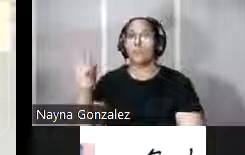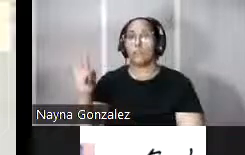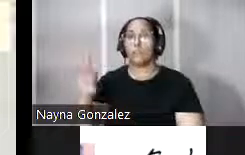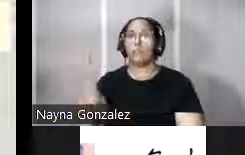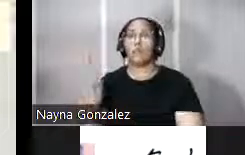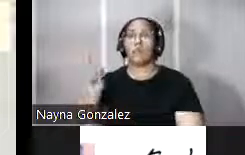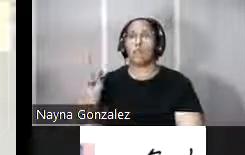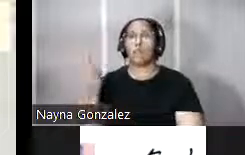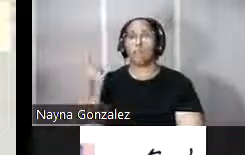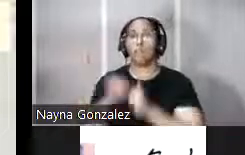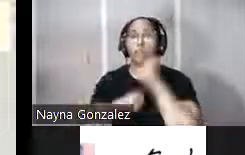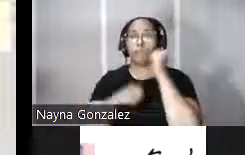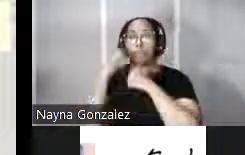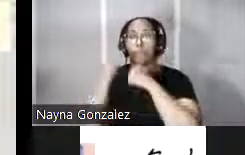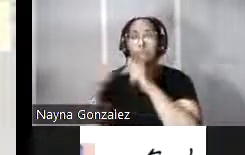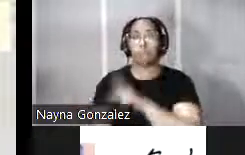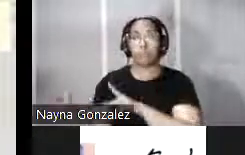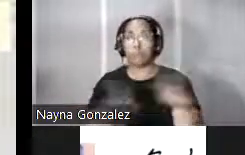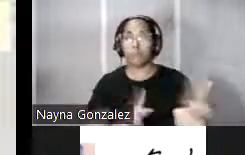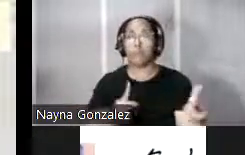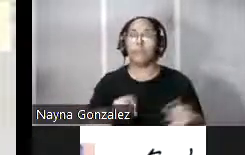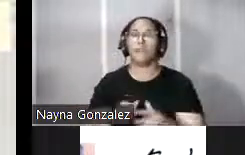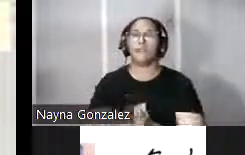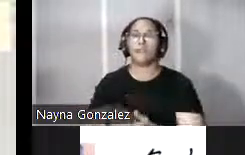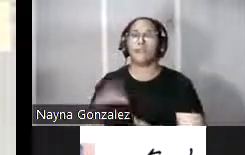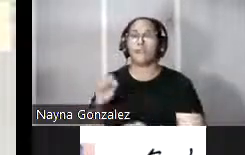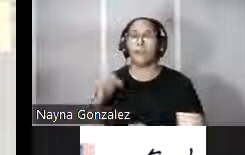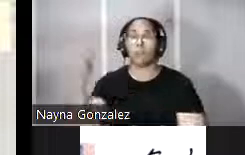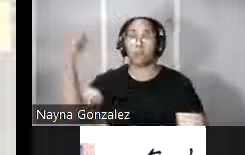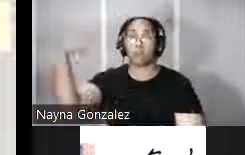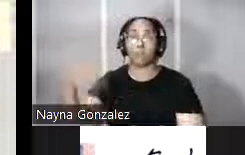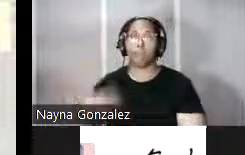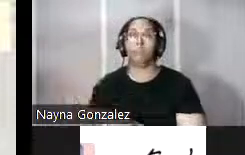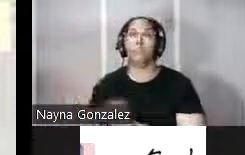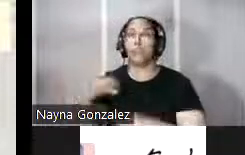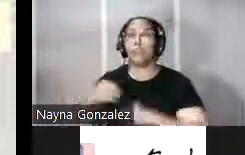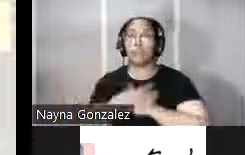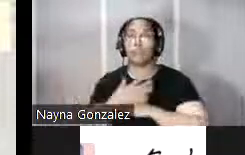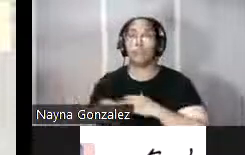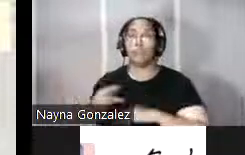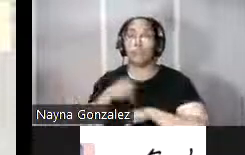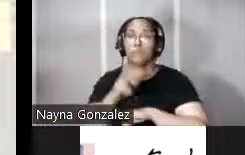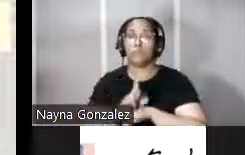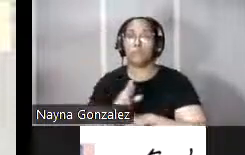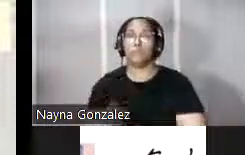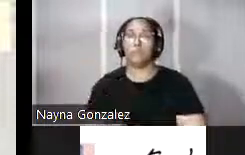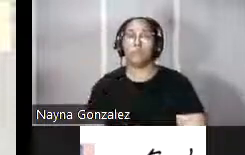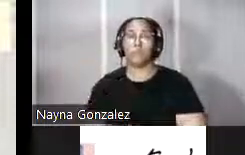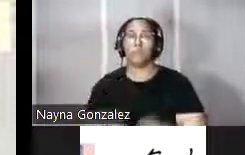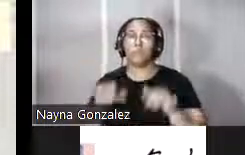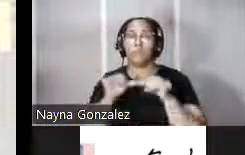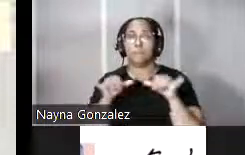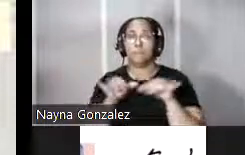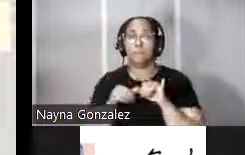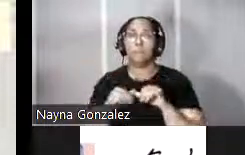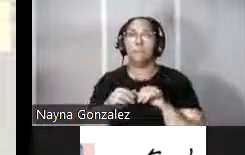plan de balizamiento y alumbramiento de las costas de Puerto Rico El ingeniero de